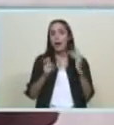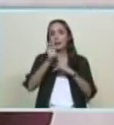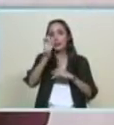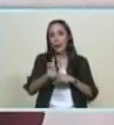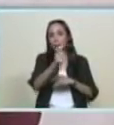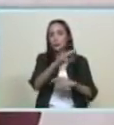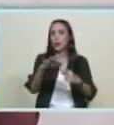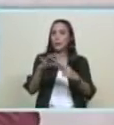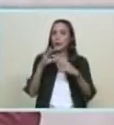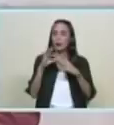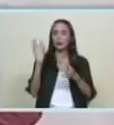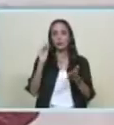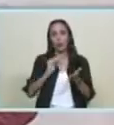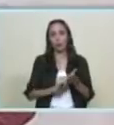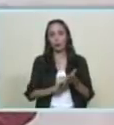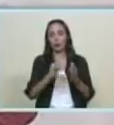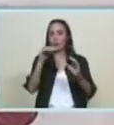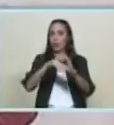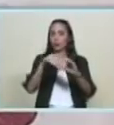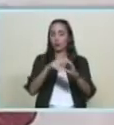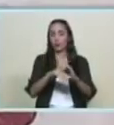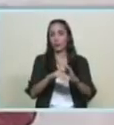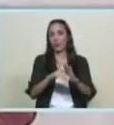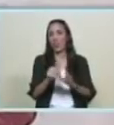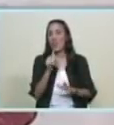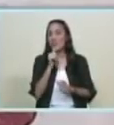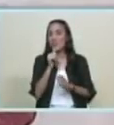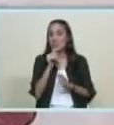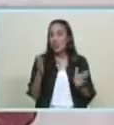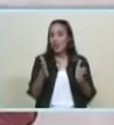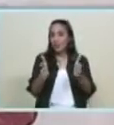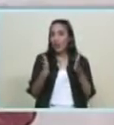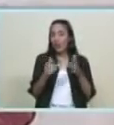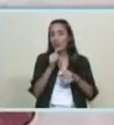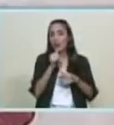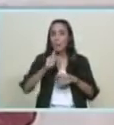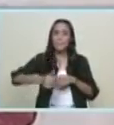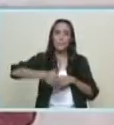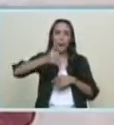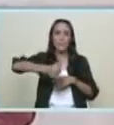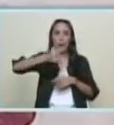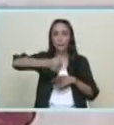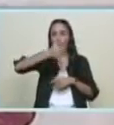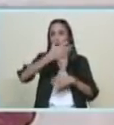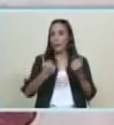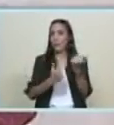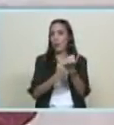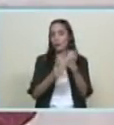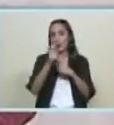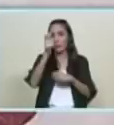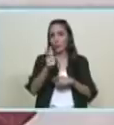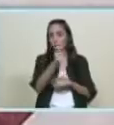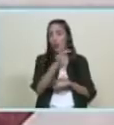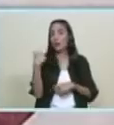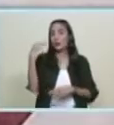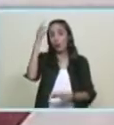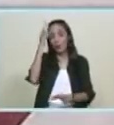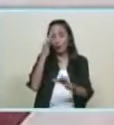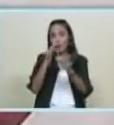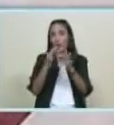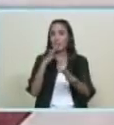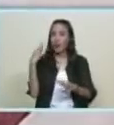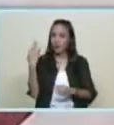votos que gane el que tenga más votos el que tenga más pueblo yo tengo fe en el pueblo